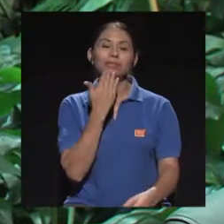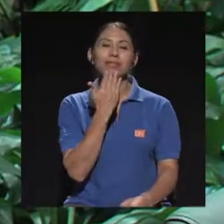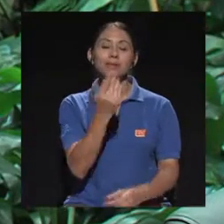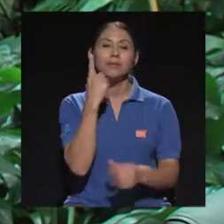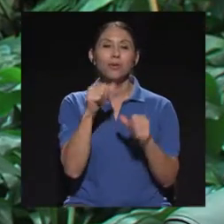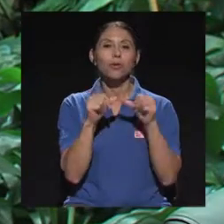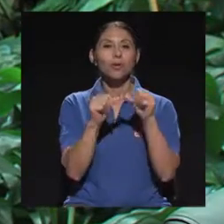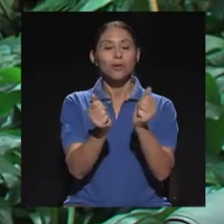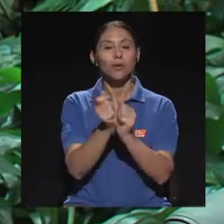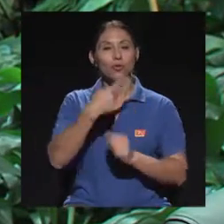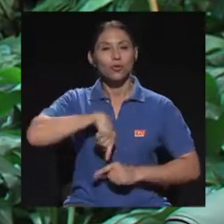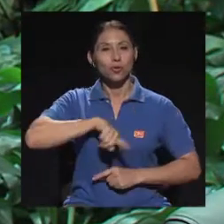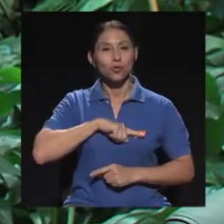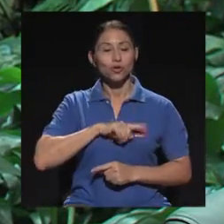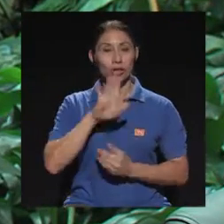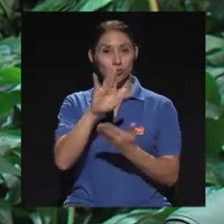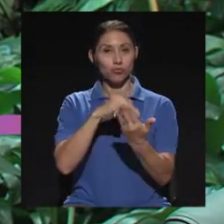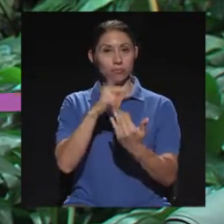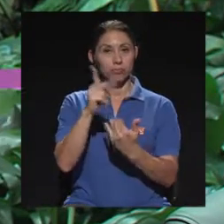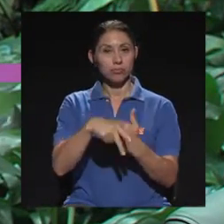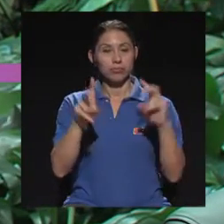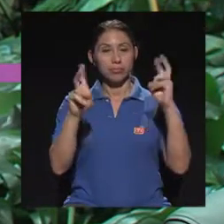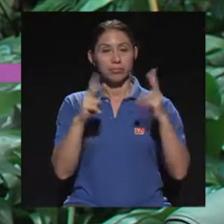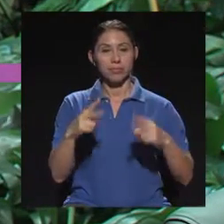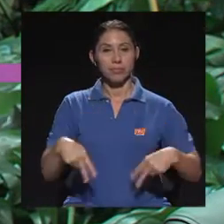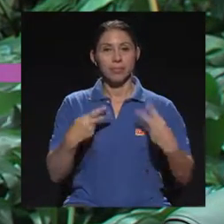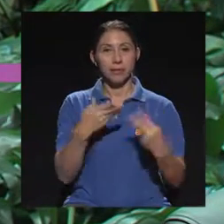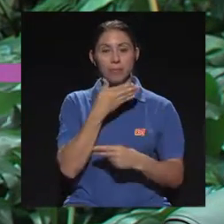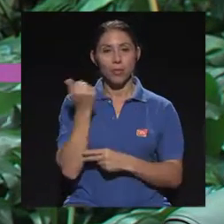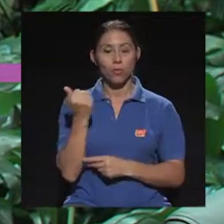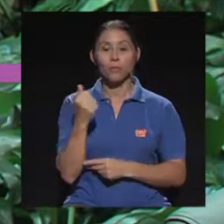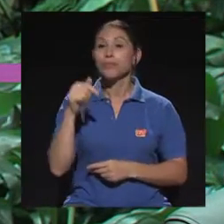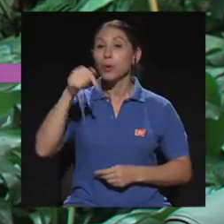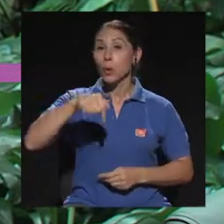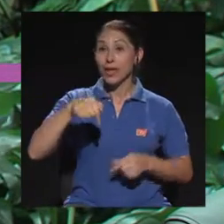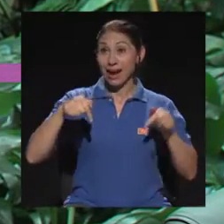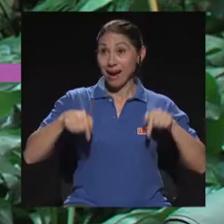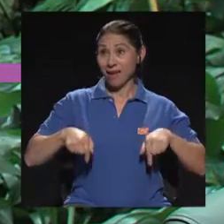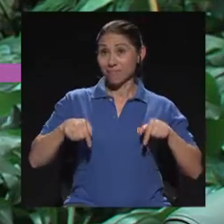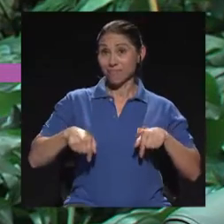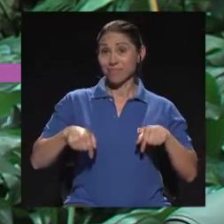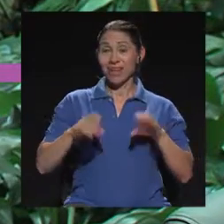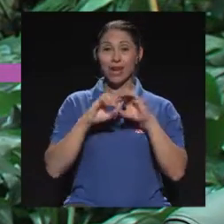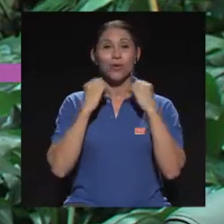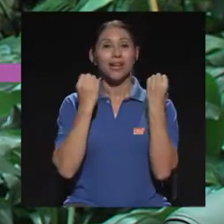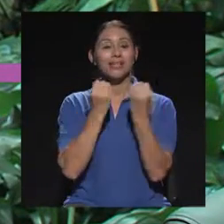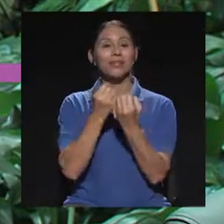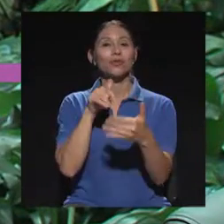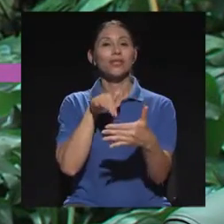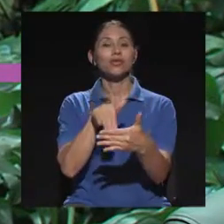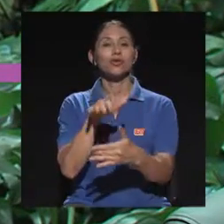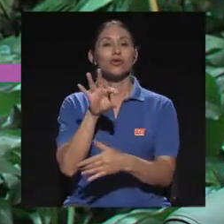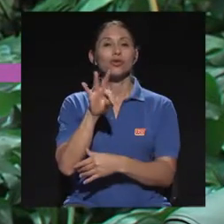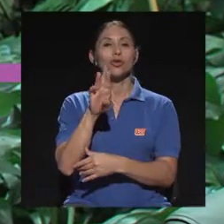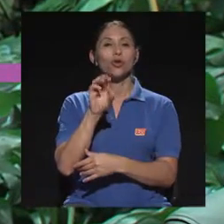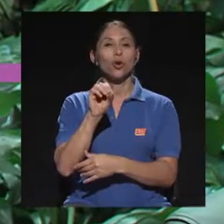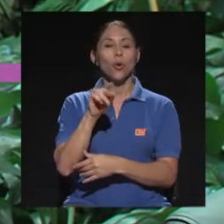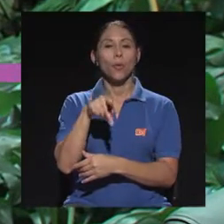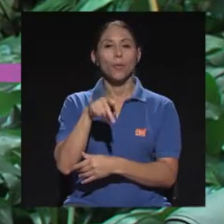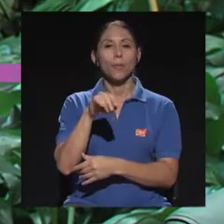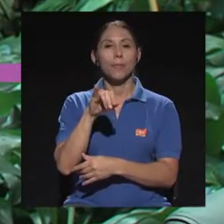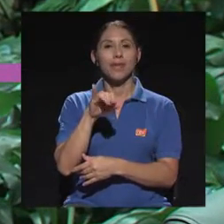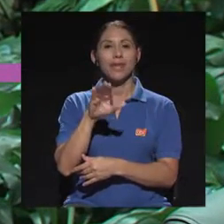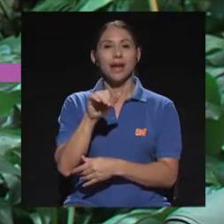Muchísimas gracias por continuar con nosotros en su telerevista Vivir Mejor, el día de hoy acá, desde la Organización de Estudios Tropicales,